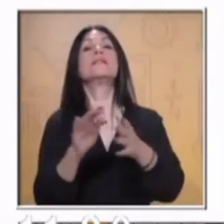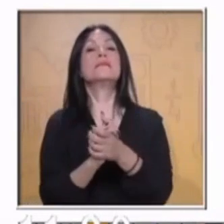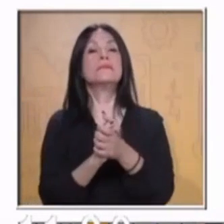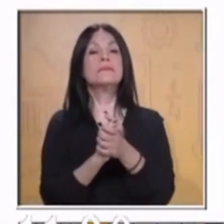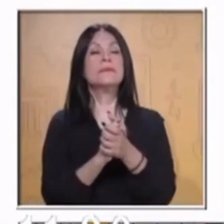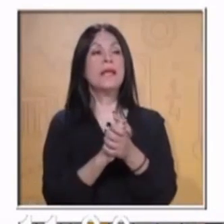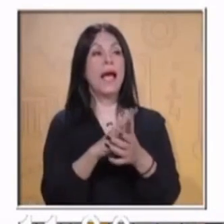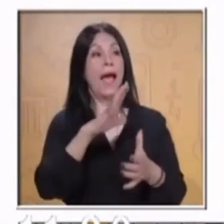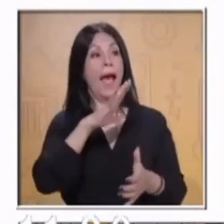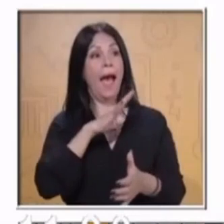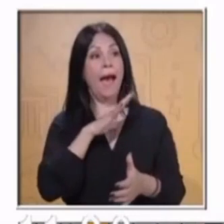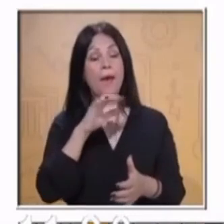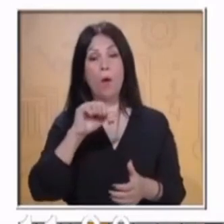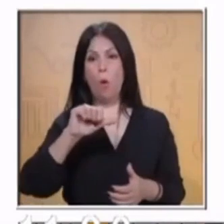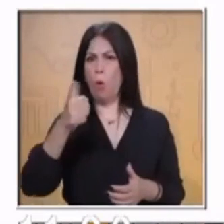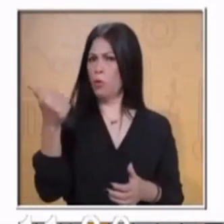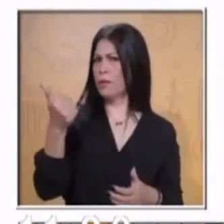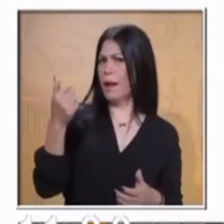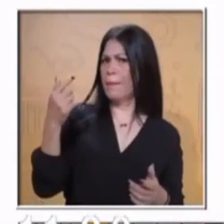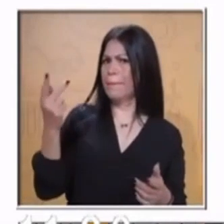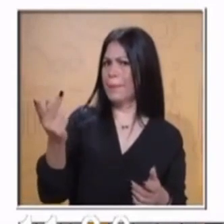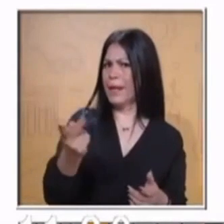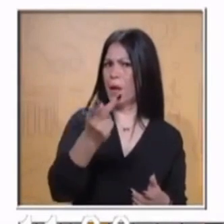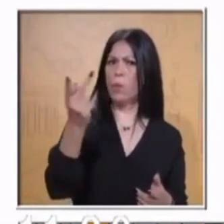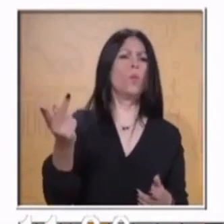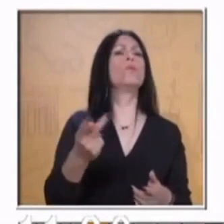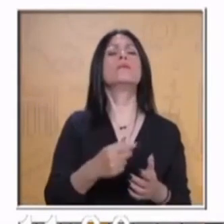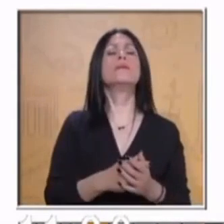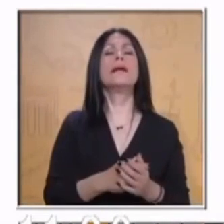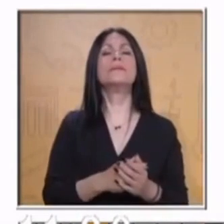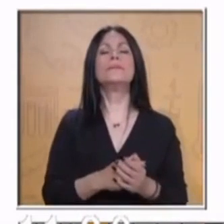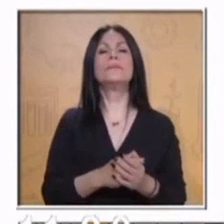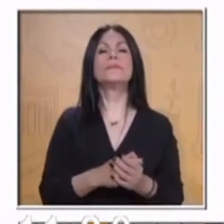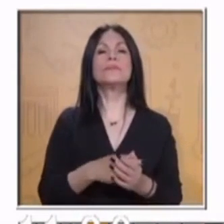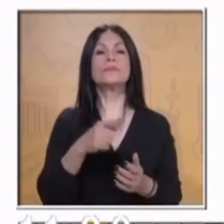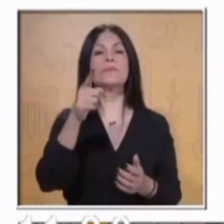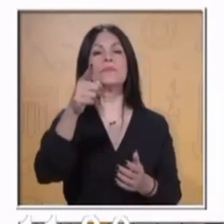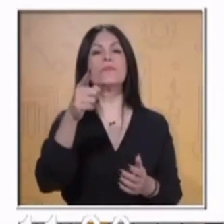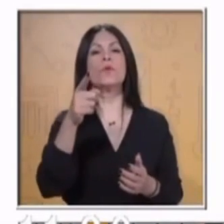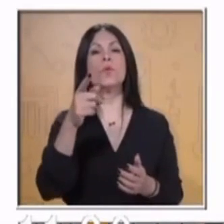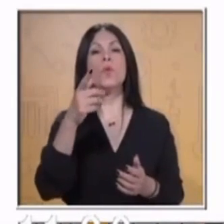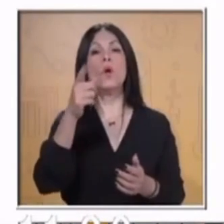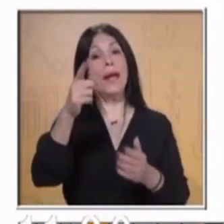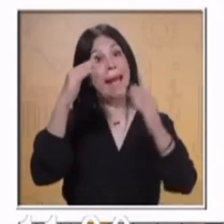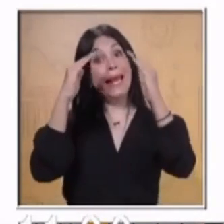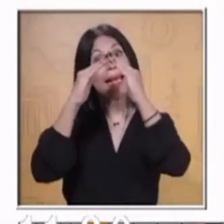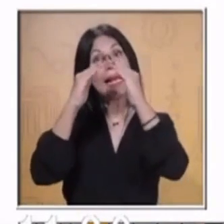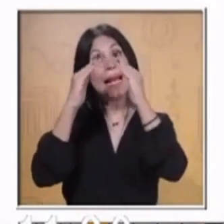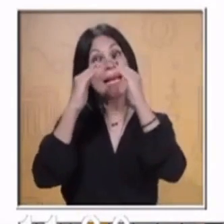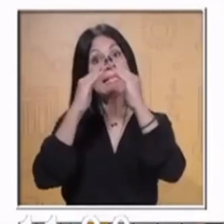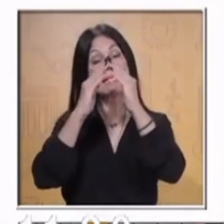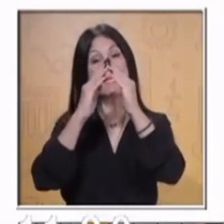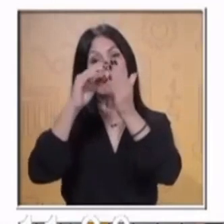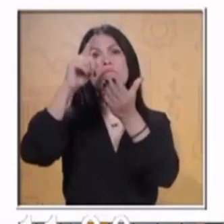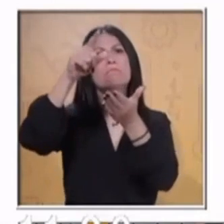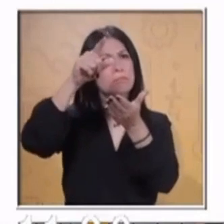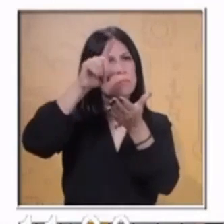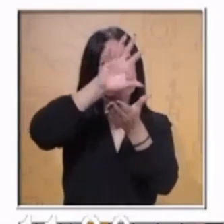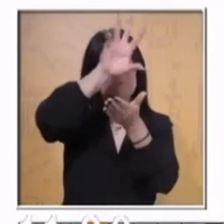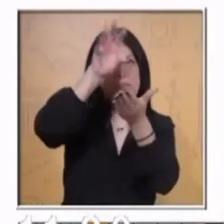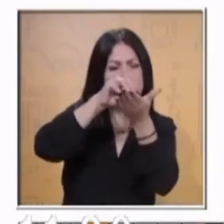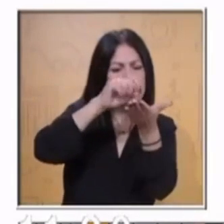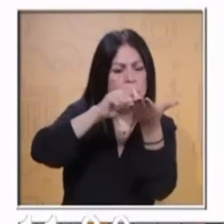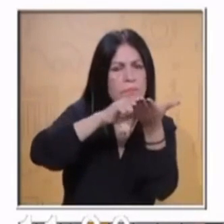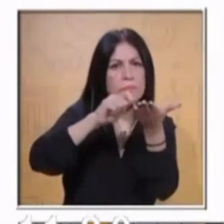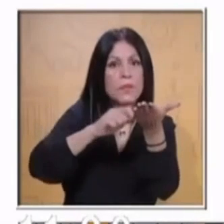formulada. La pregunta número cinco. Tú de tu tarea, como tu tarea, completarás la encuesta y la aplicarás a cinco amigos o